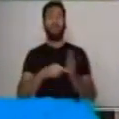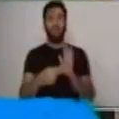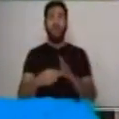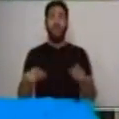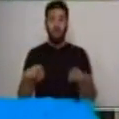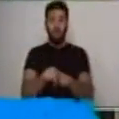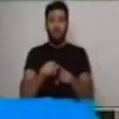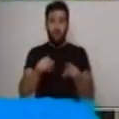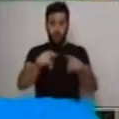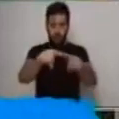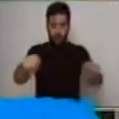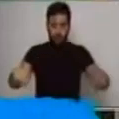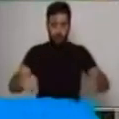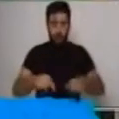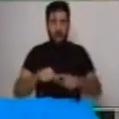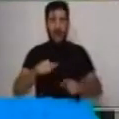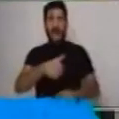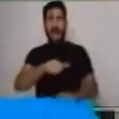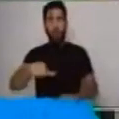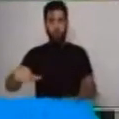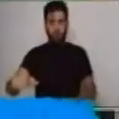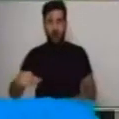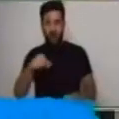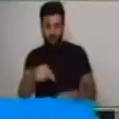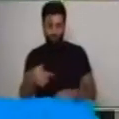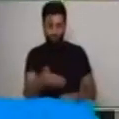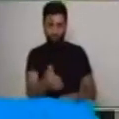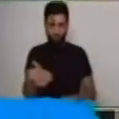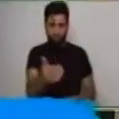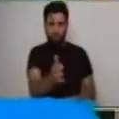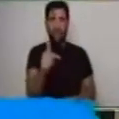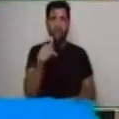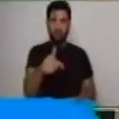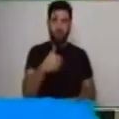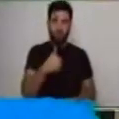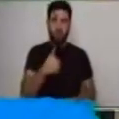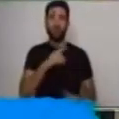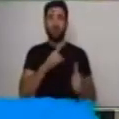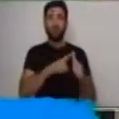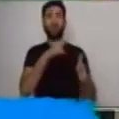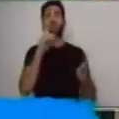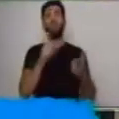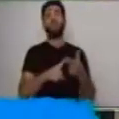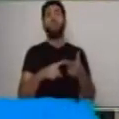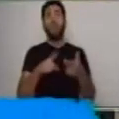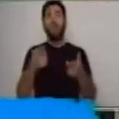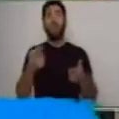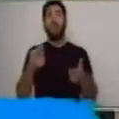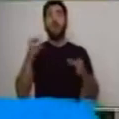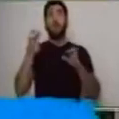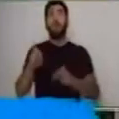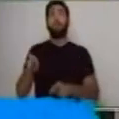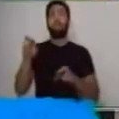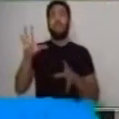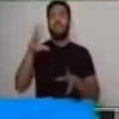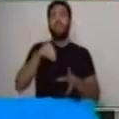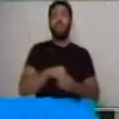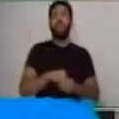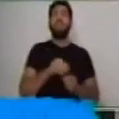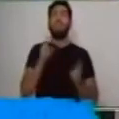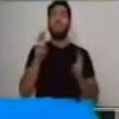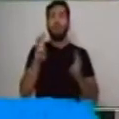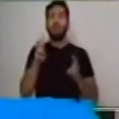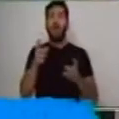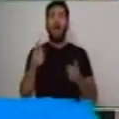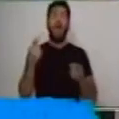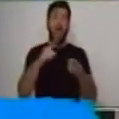¿Quiénes son los que intervienen? Vemos que los personajes de nuestra narración son los peces de colores, la rana